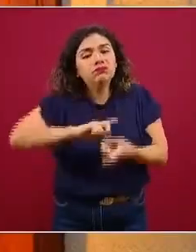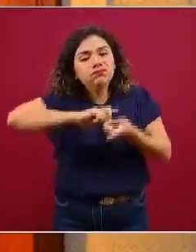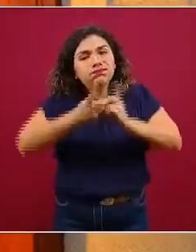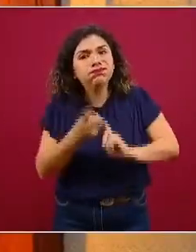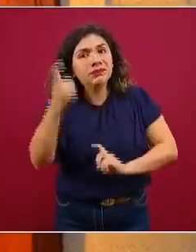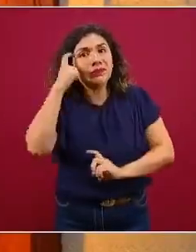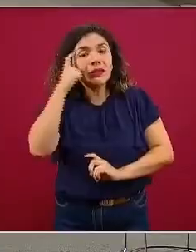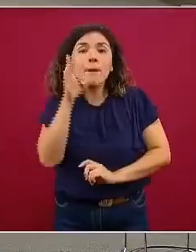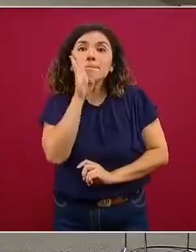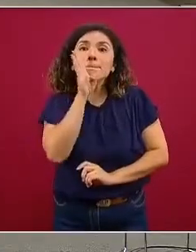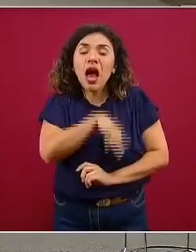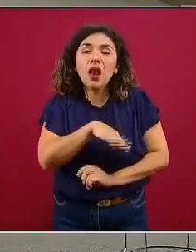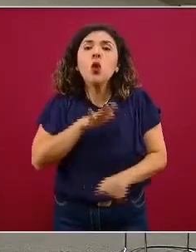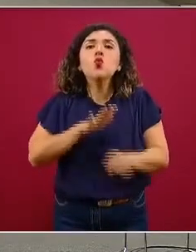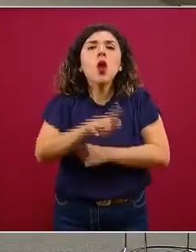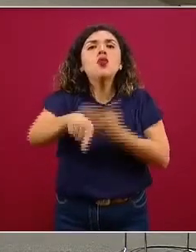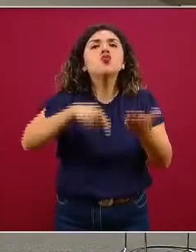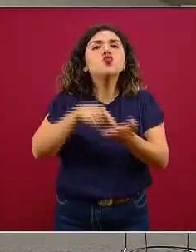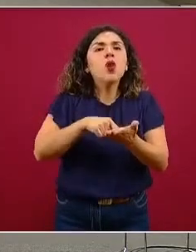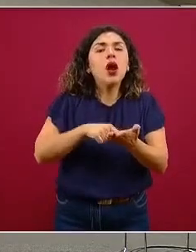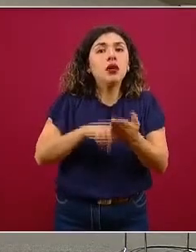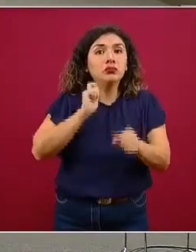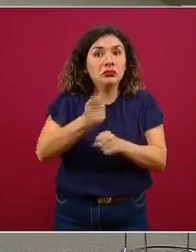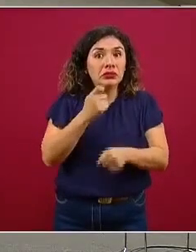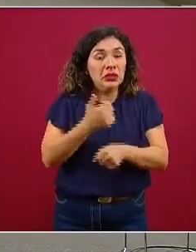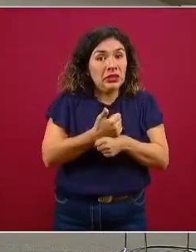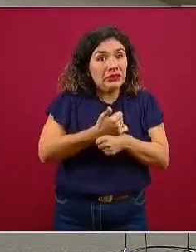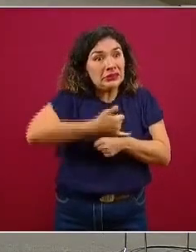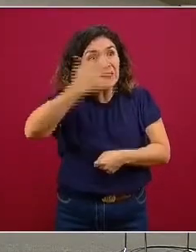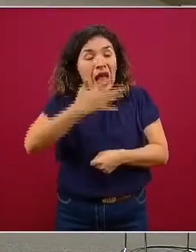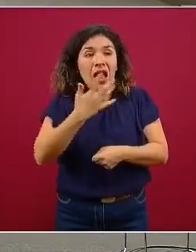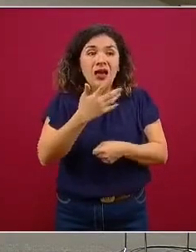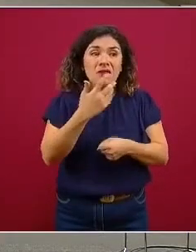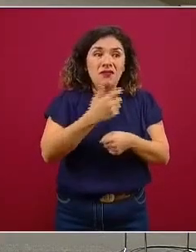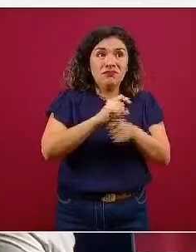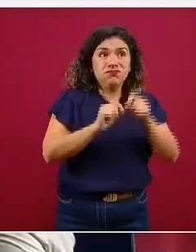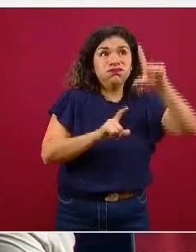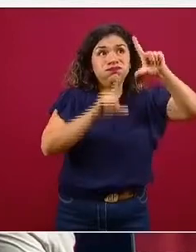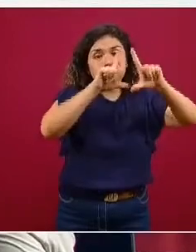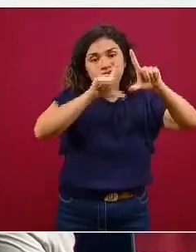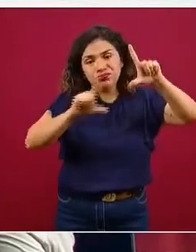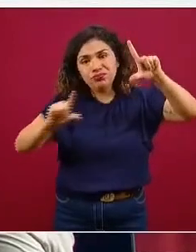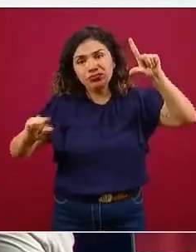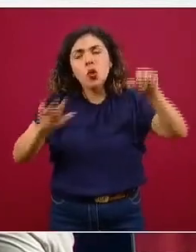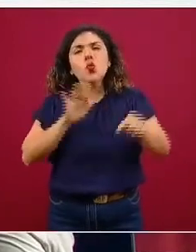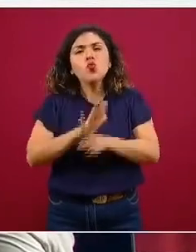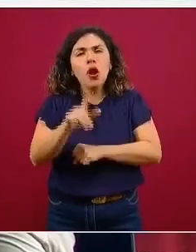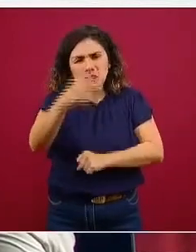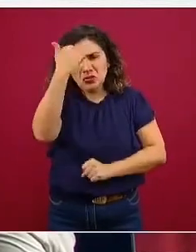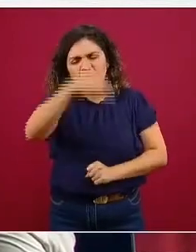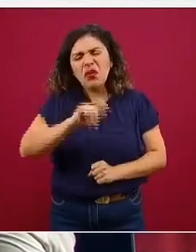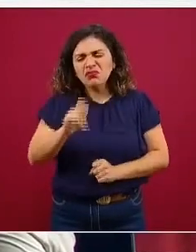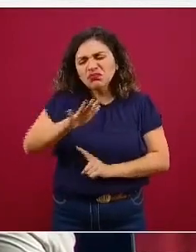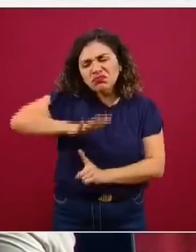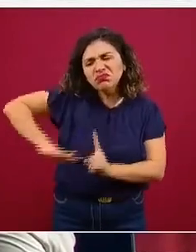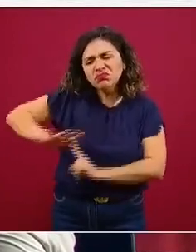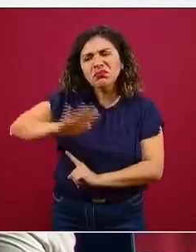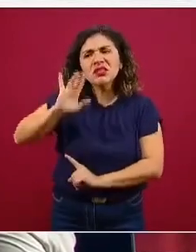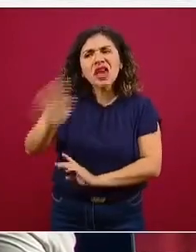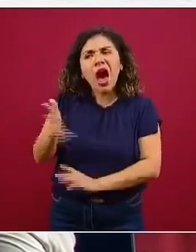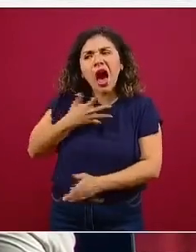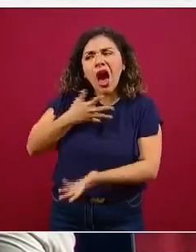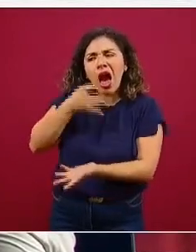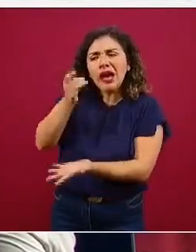las personas según la zona de alta, media o baja exposición. Es decir, si sabemos que estamos hablando que un medio ya se ha